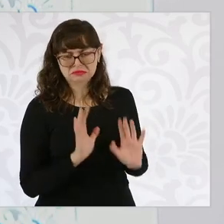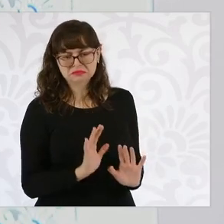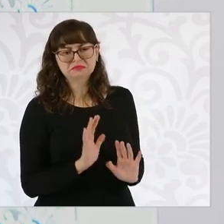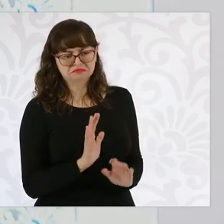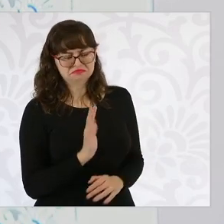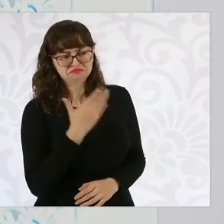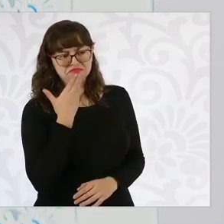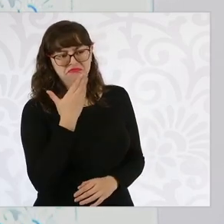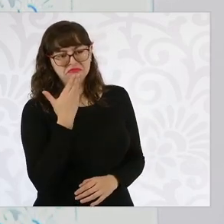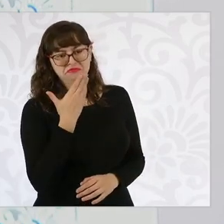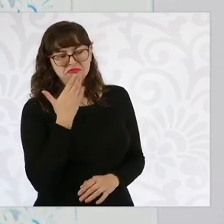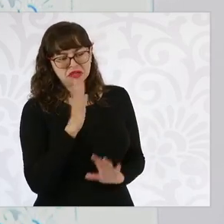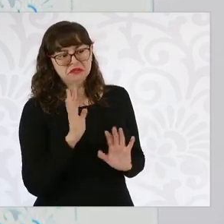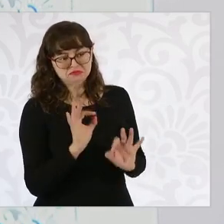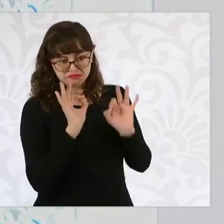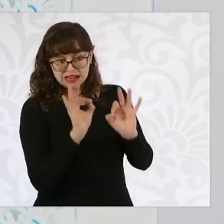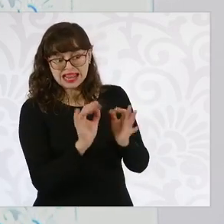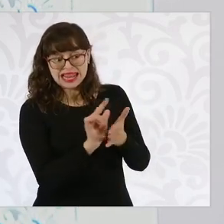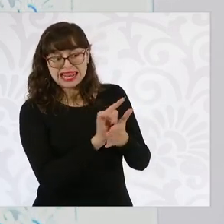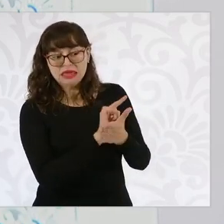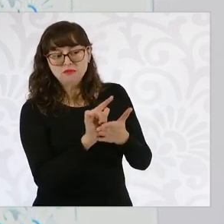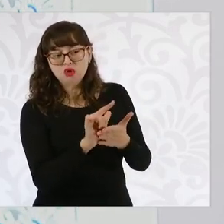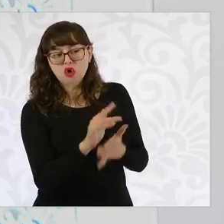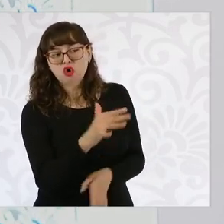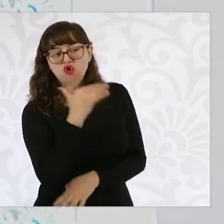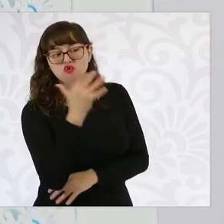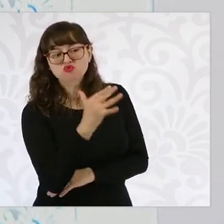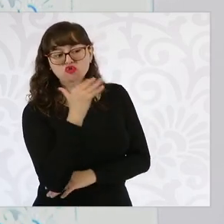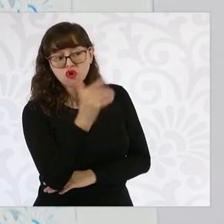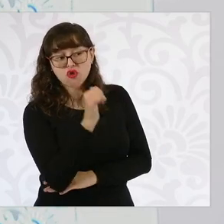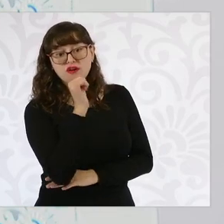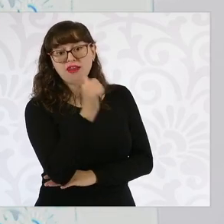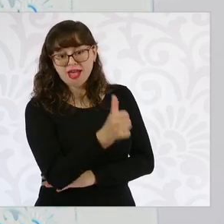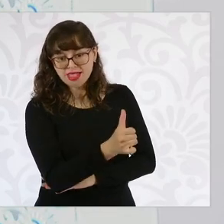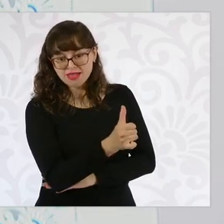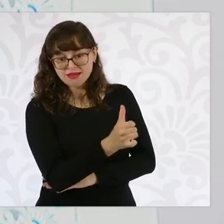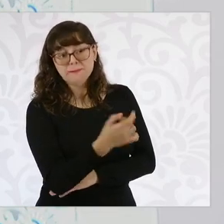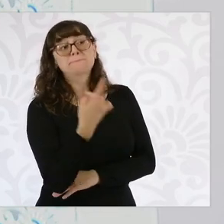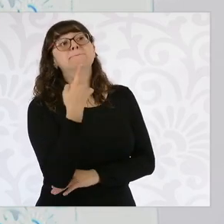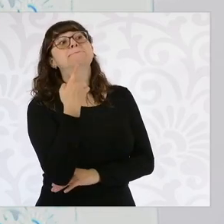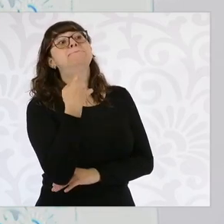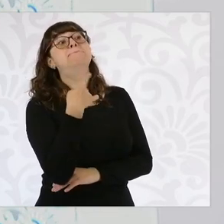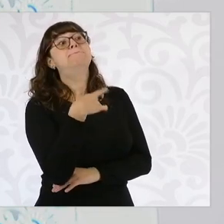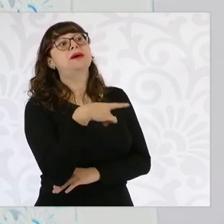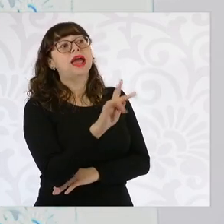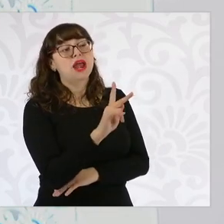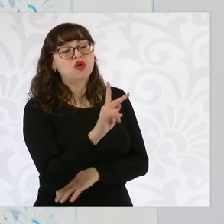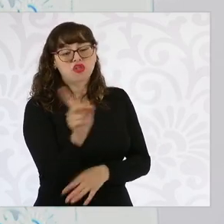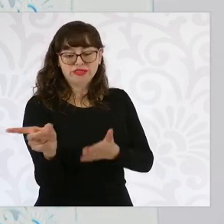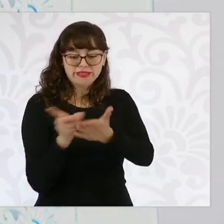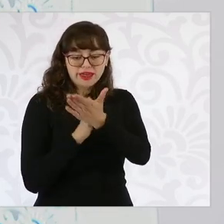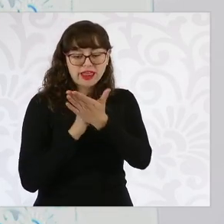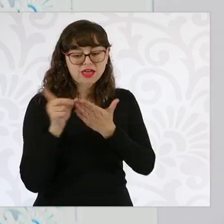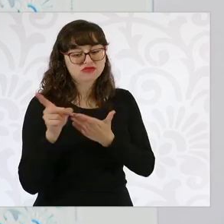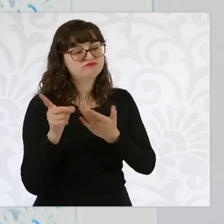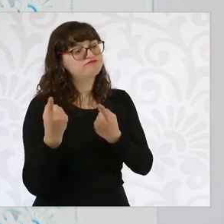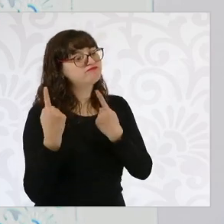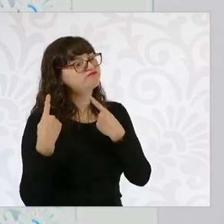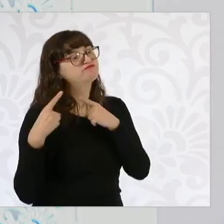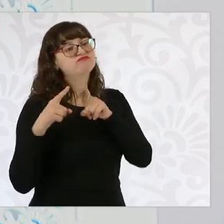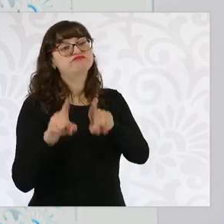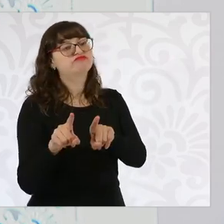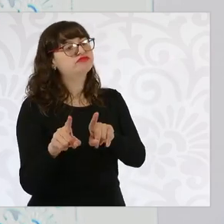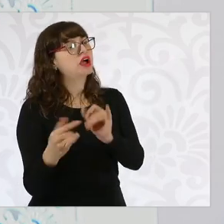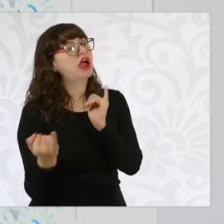ligados a la corrupción, pero también creemos que debe haber derechos, que el